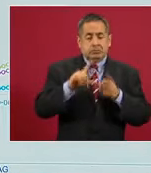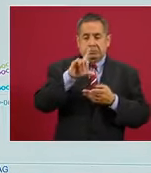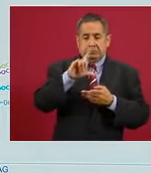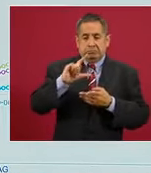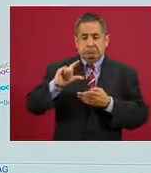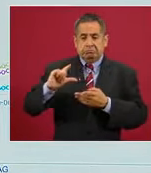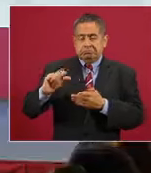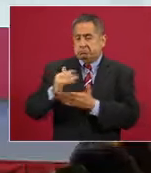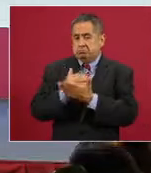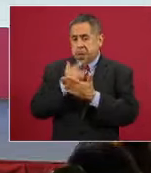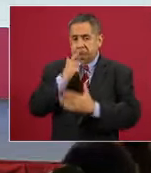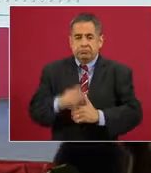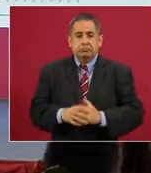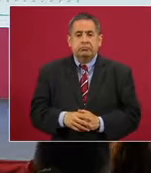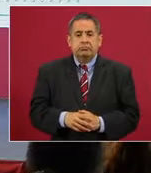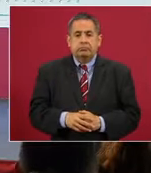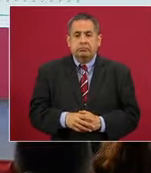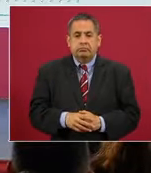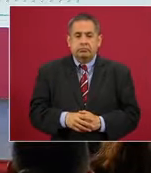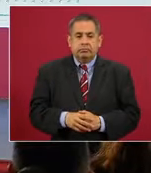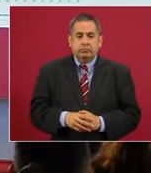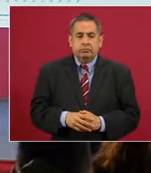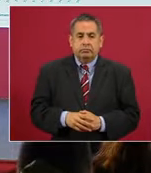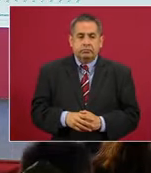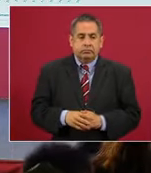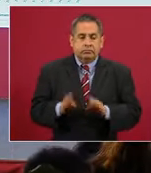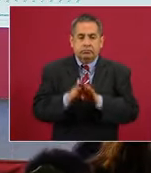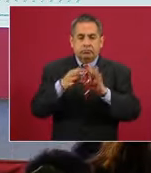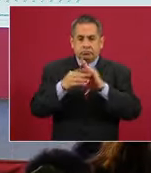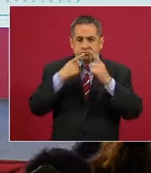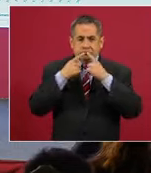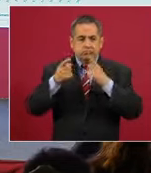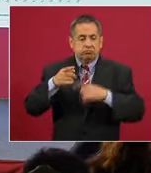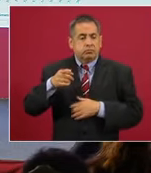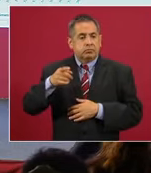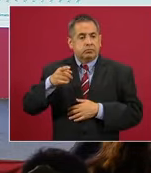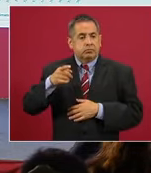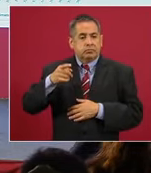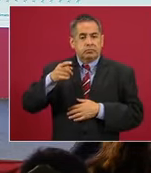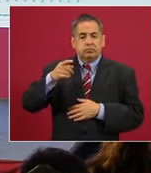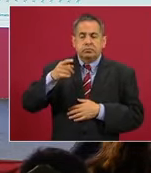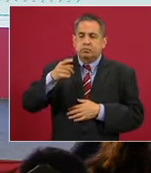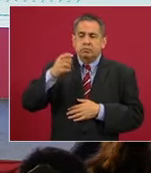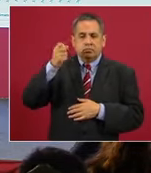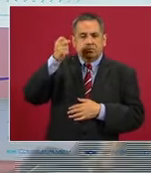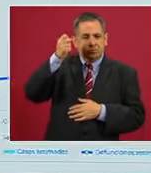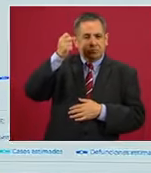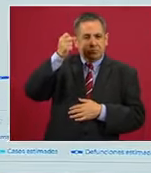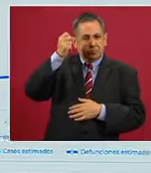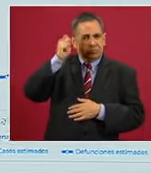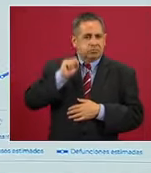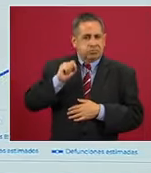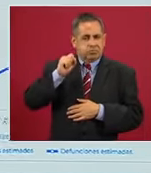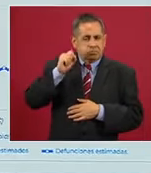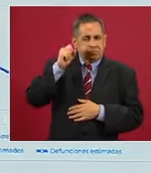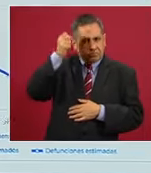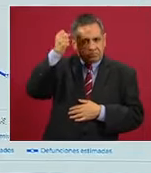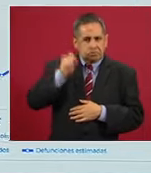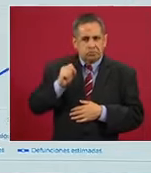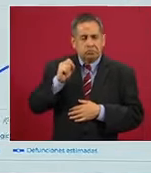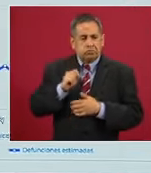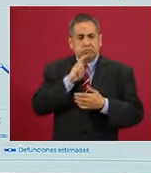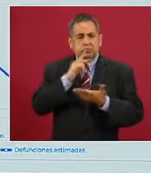reducción sostenida. La siguiente. La Sinaloa es el estado que tiene la mayor cantidad de semanas de reducción,